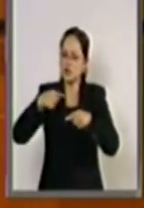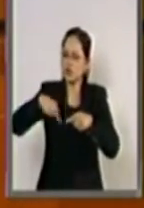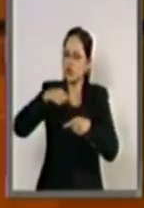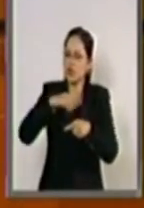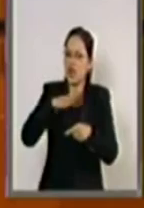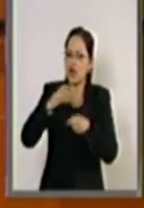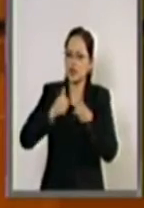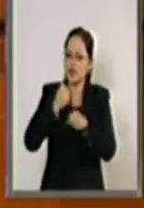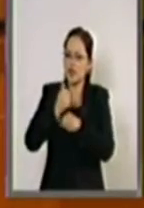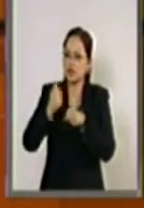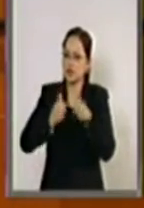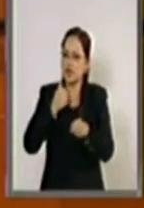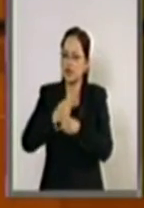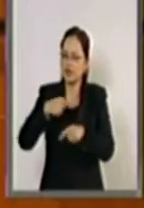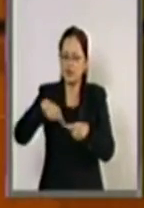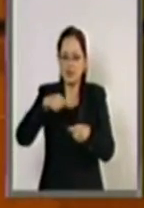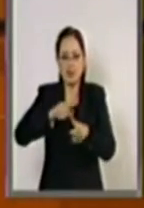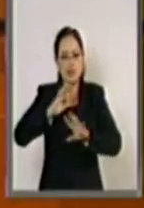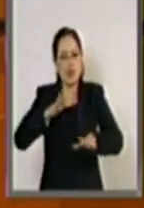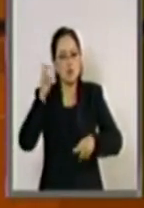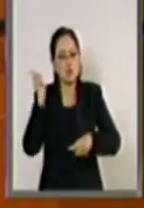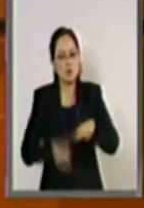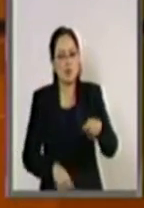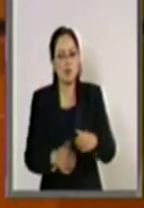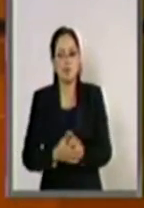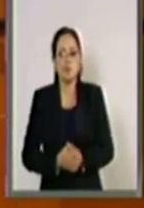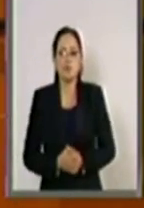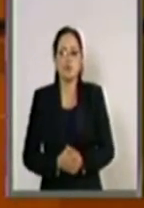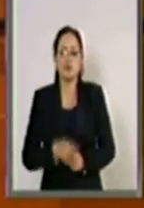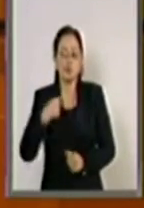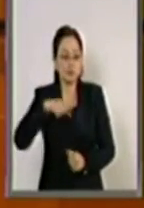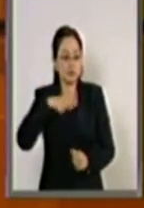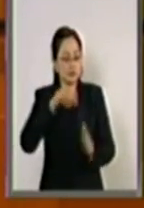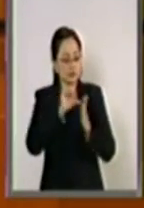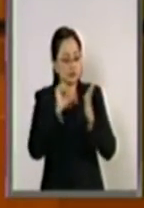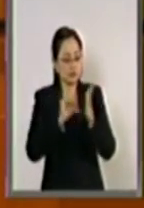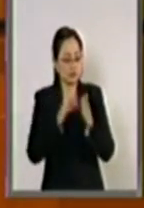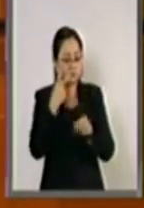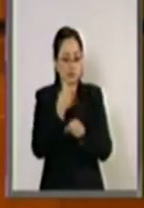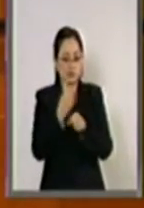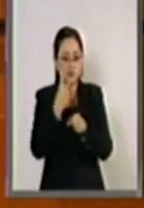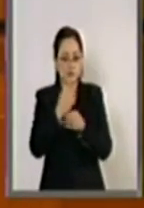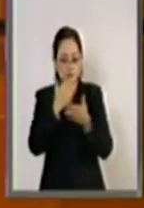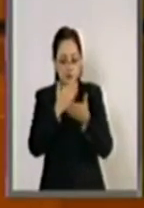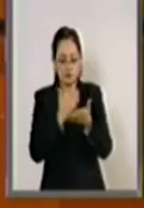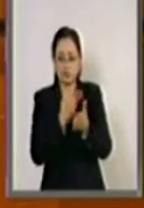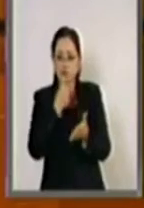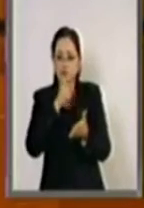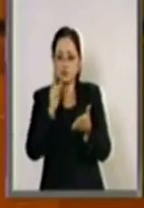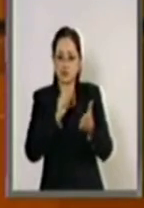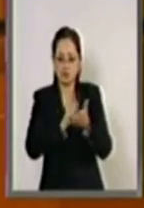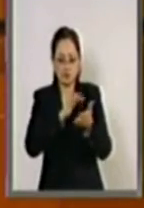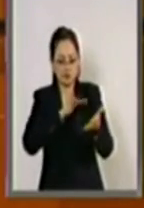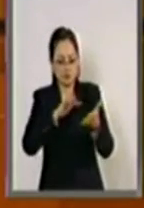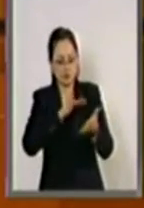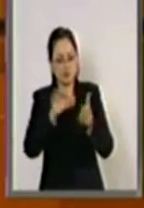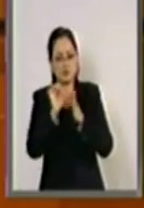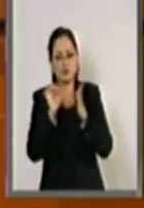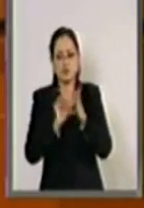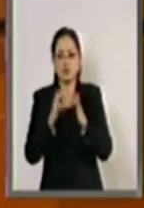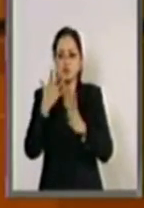generación en generación. Y basta con leer el artículo 2 de esta ley, el artículo 5.